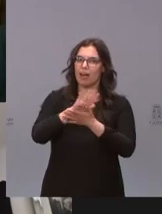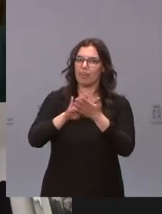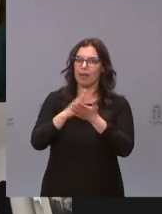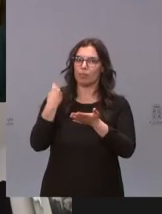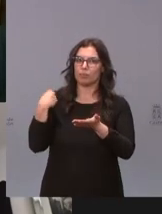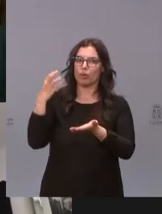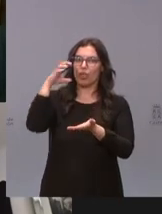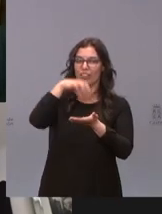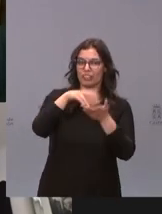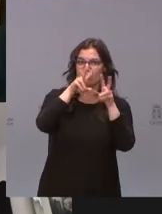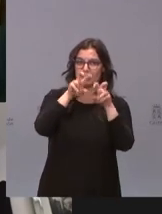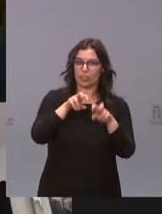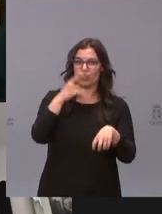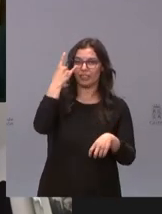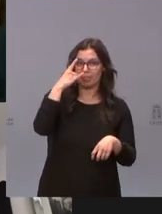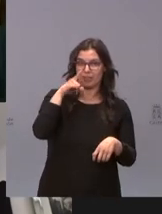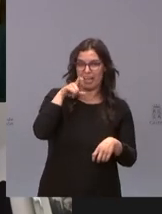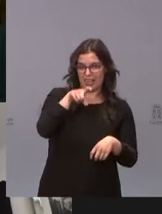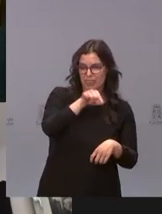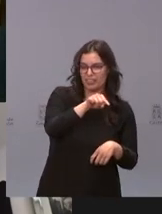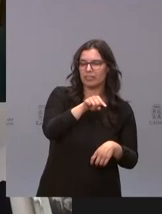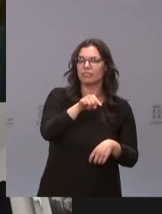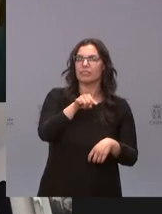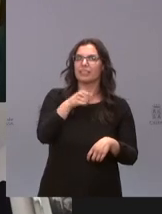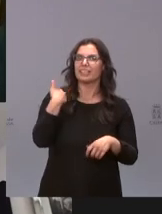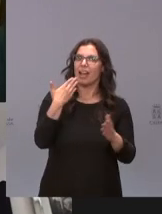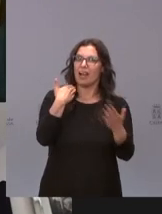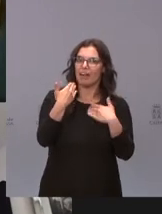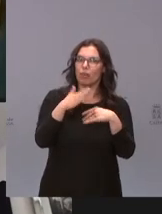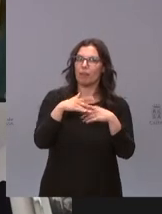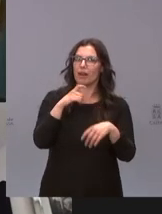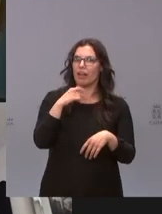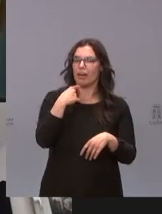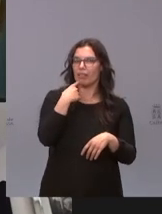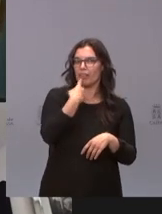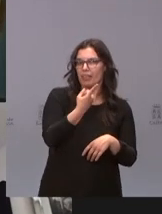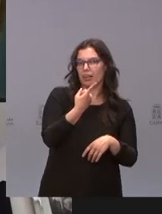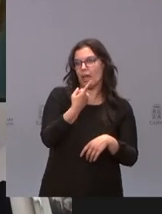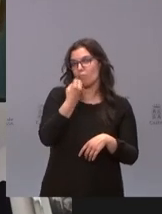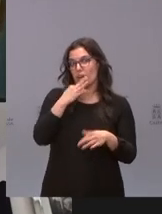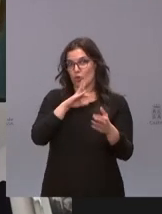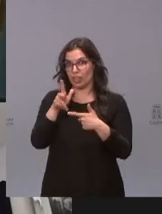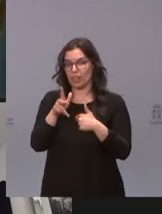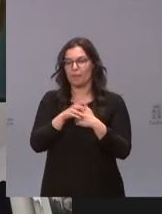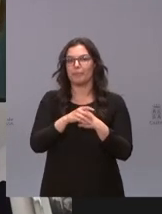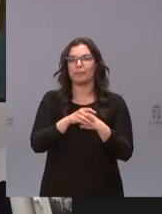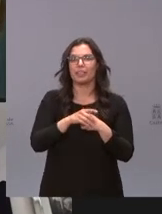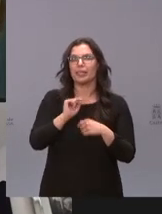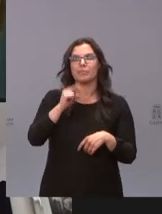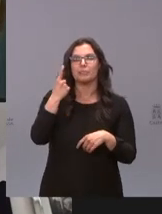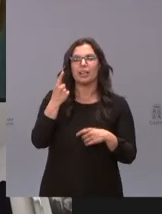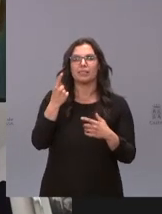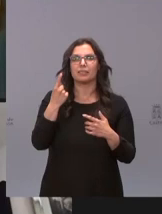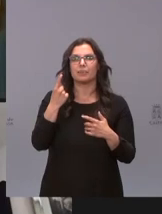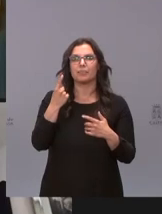Investigación del Cáncer de Salamanca para anunciarles esta buena nueva y sobre todo en el sentido de que